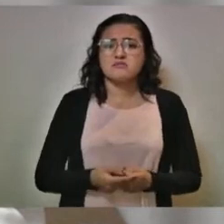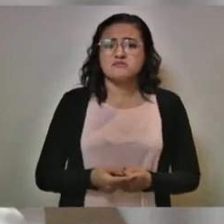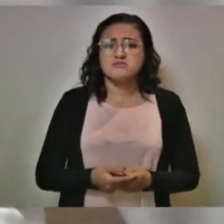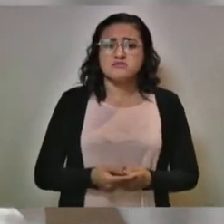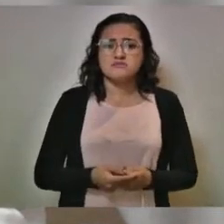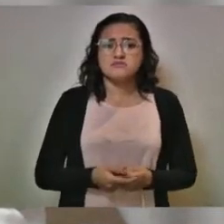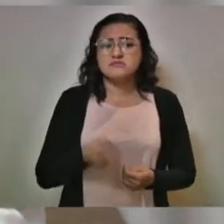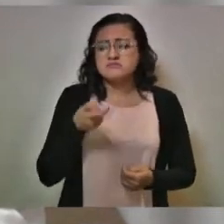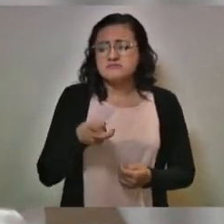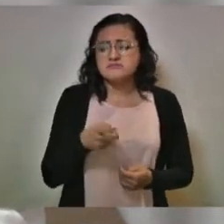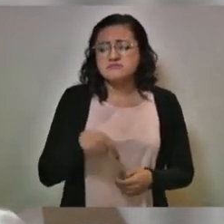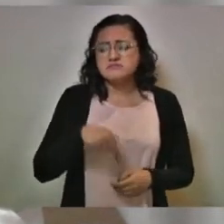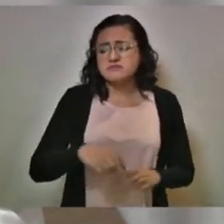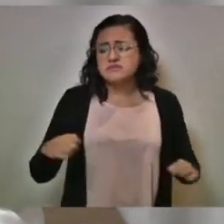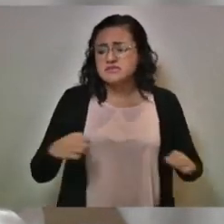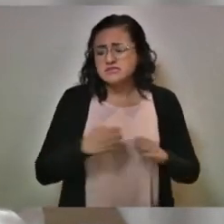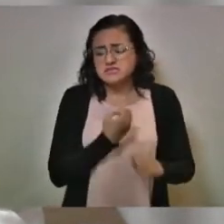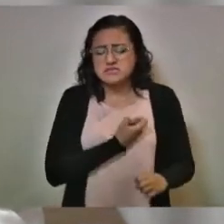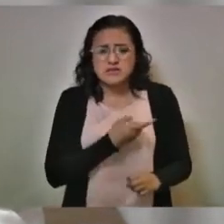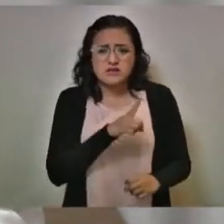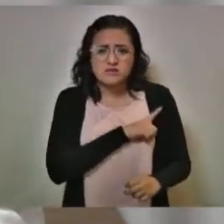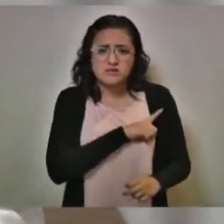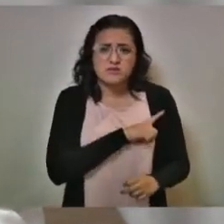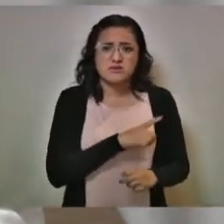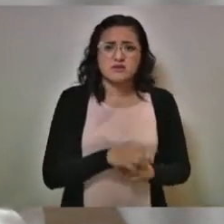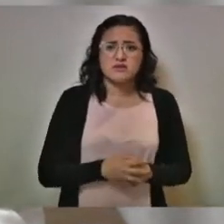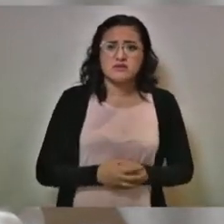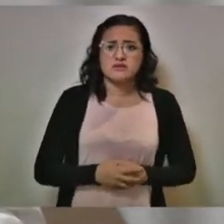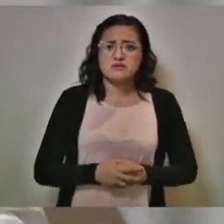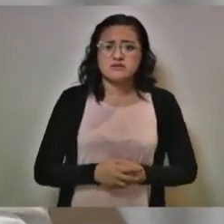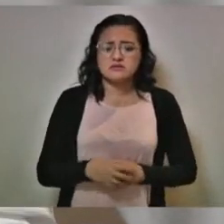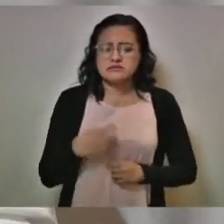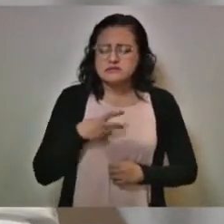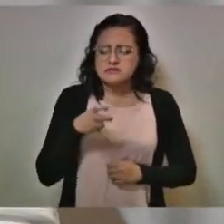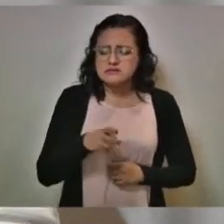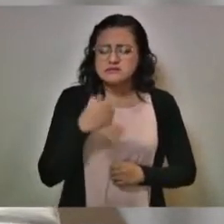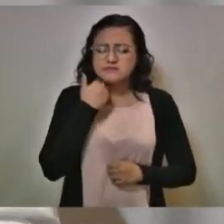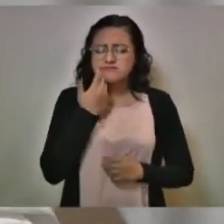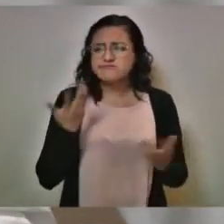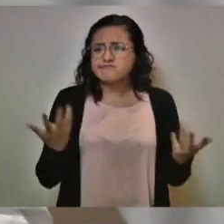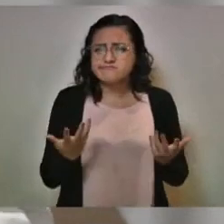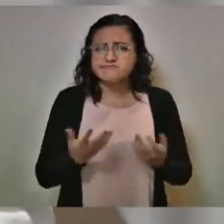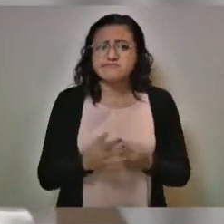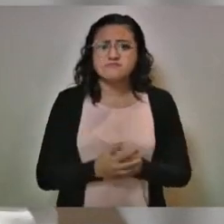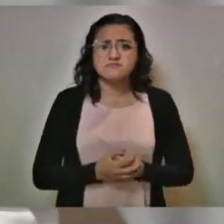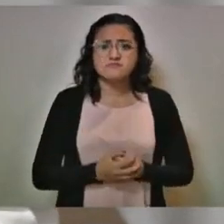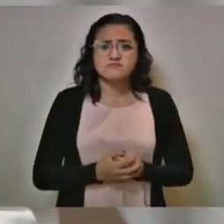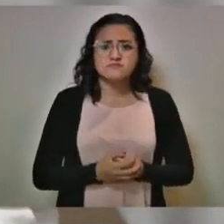pronto de esta crisis. Eso es lo que tenemos que hacer.